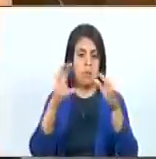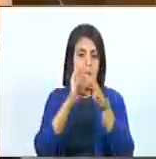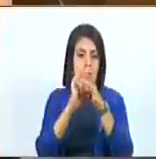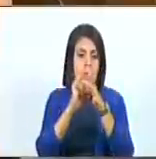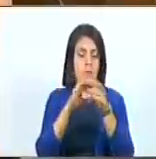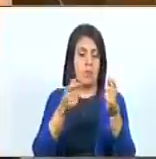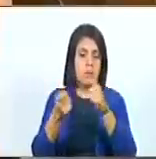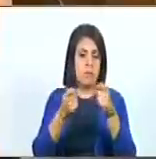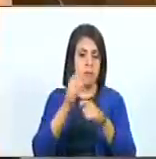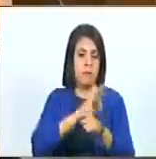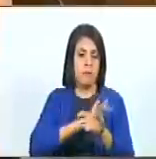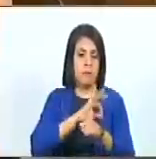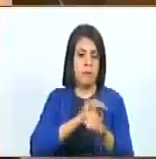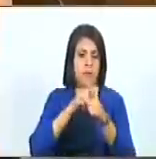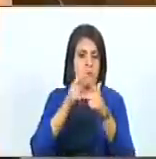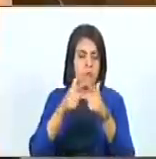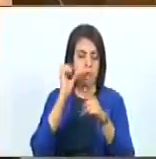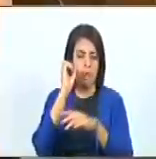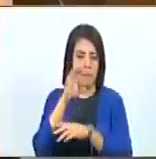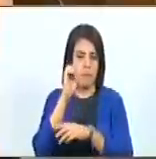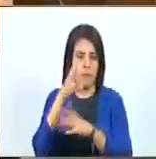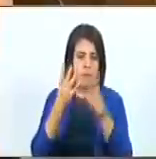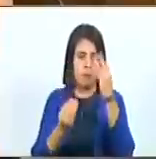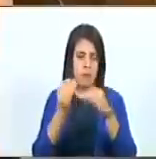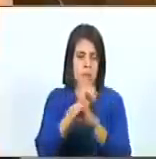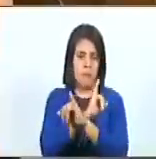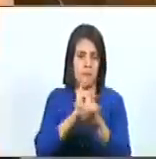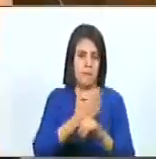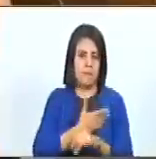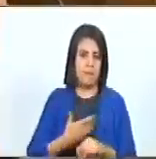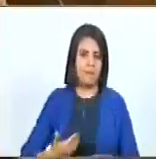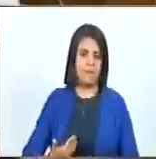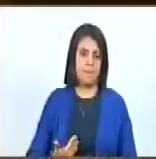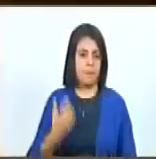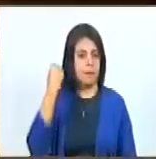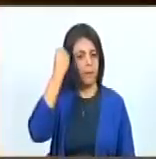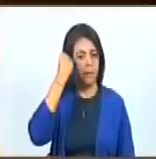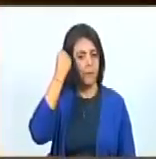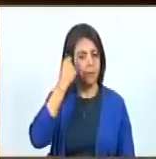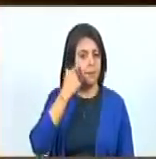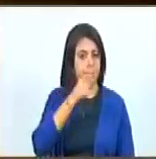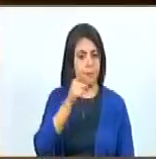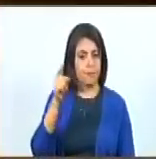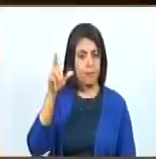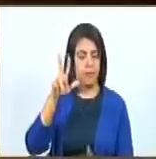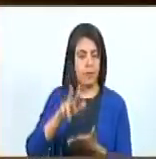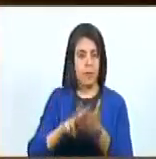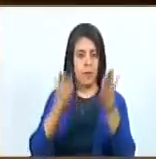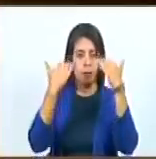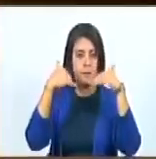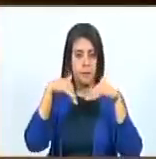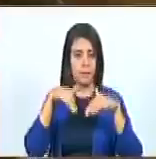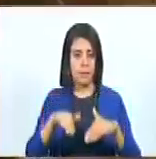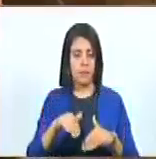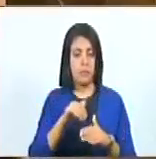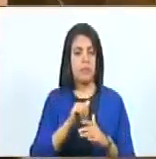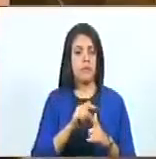unidad de Contraloría Social del Consejo Comunal. Esto, presidente. En consideración el epígrafe, queda aprobado, siguiente.